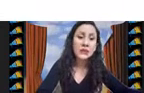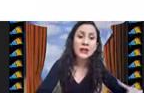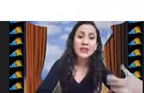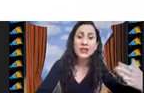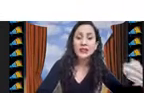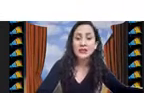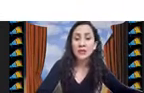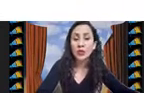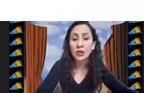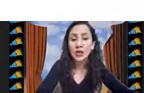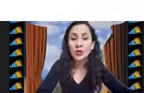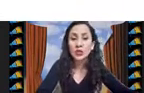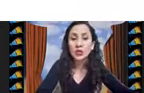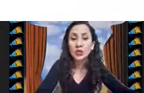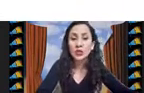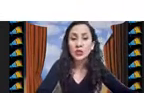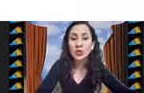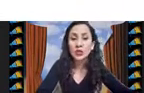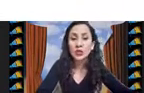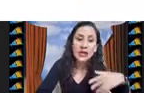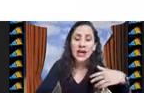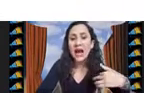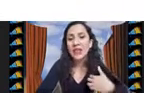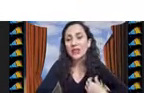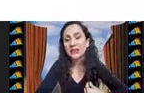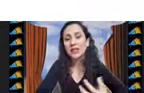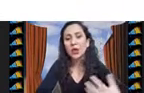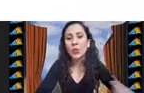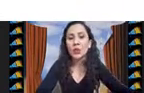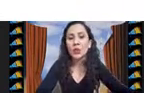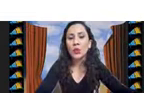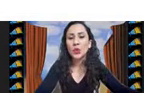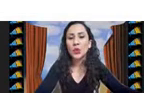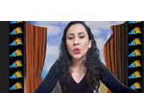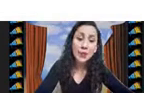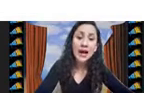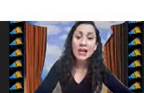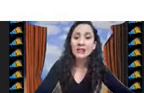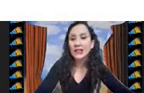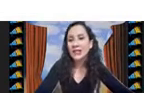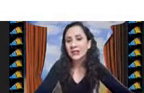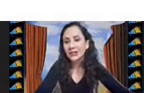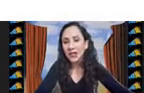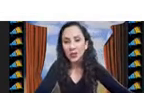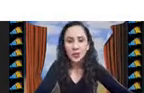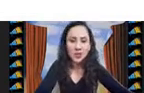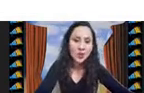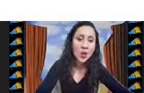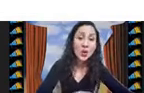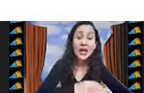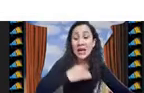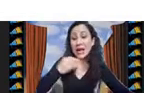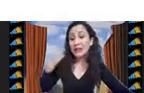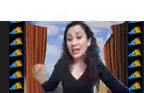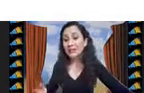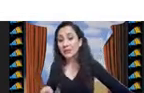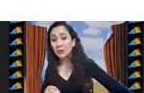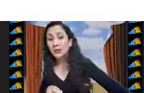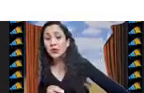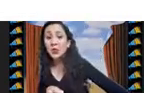descriptivas análisis de correlación tabular análisis de componentes principales análisis de agrupación